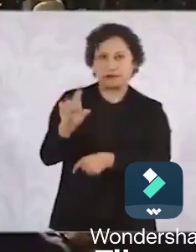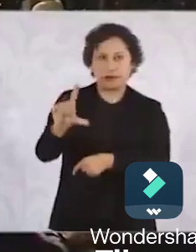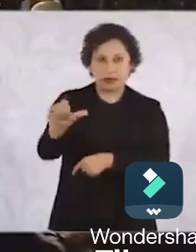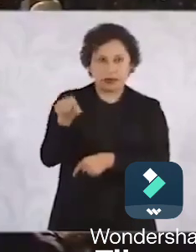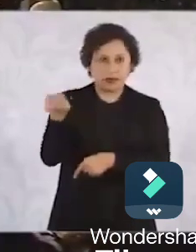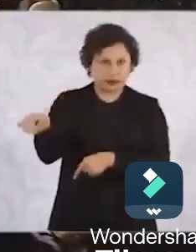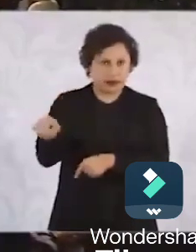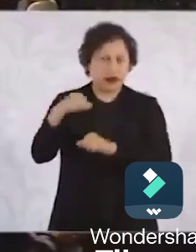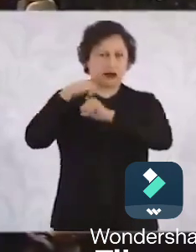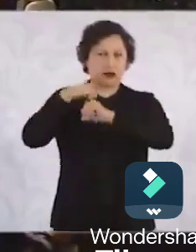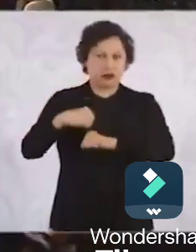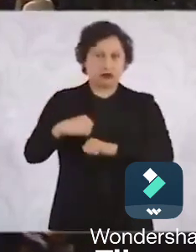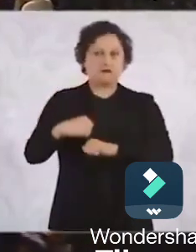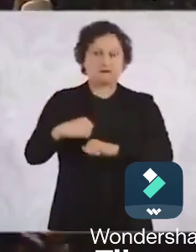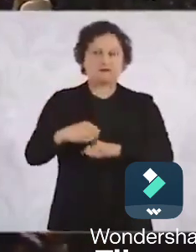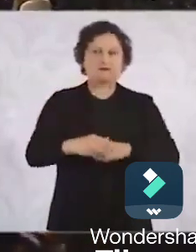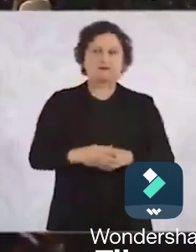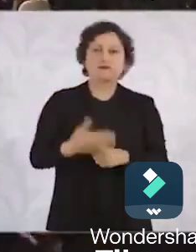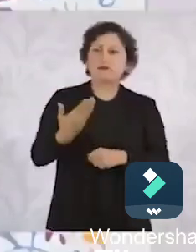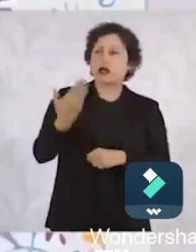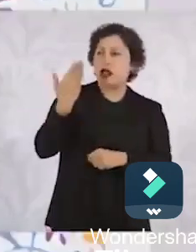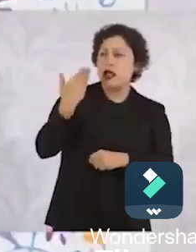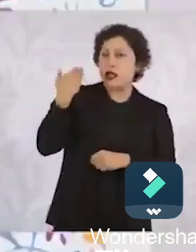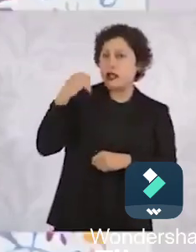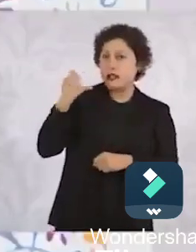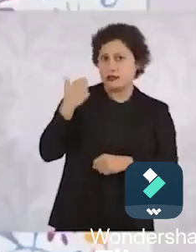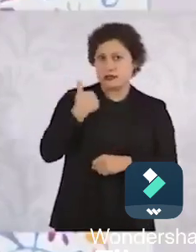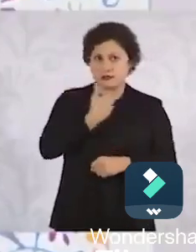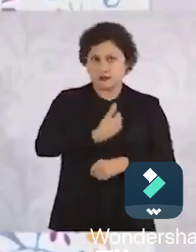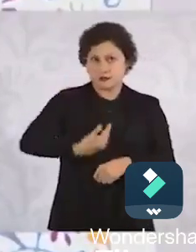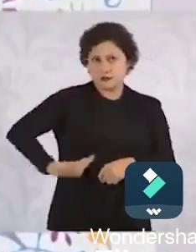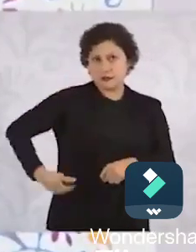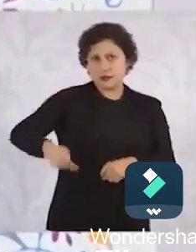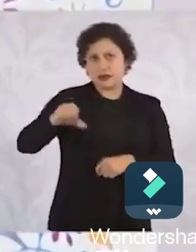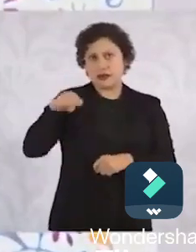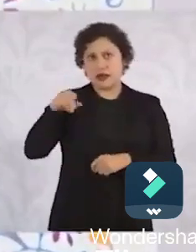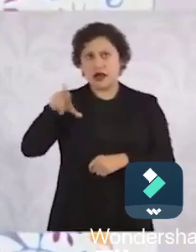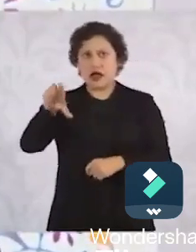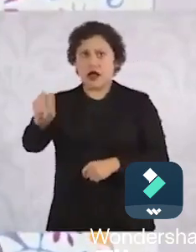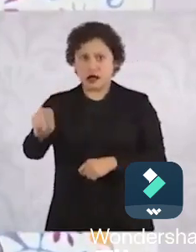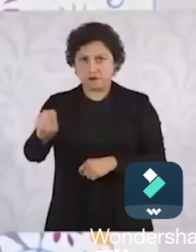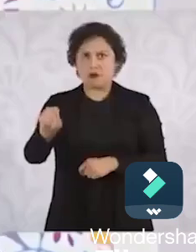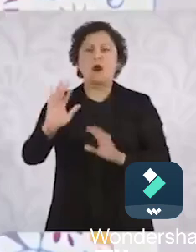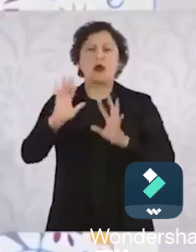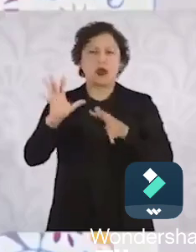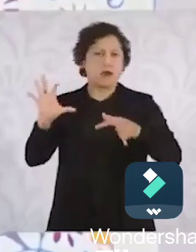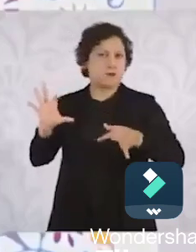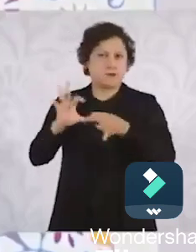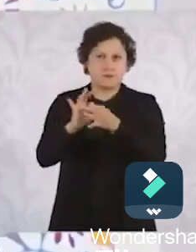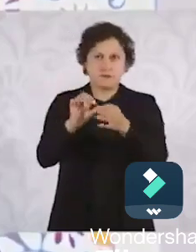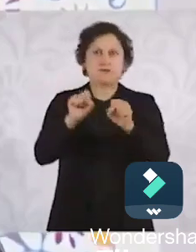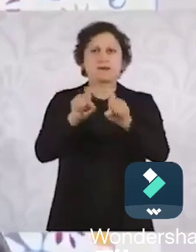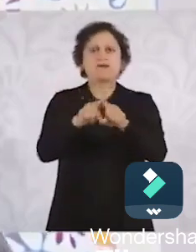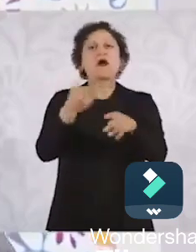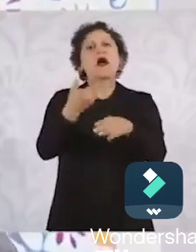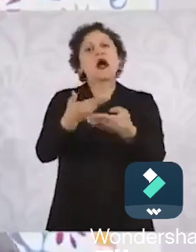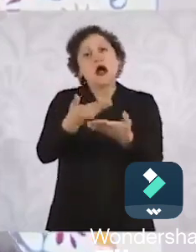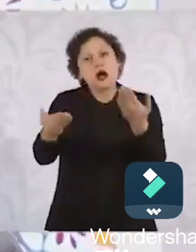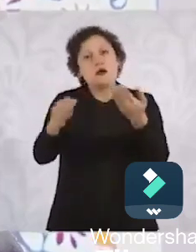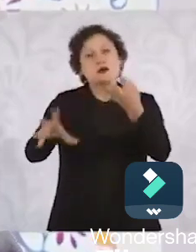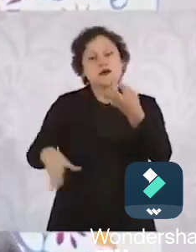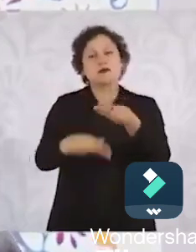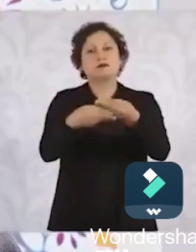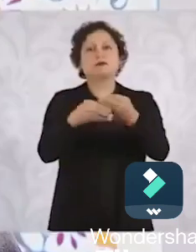hacer adicional a lo que venía haciendo el presidente Andrés Manuel López Obrador? en la Ciudad de México hicimos un